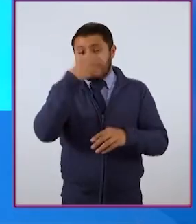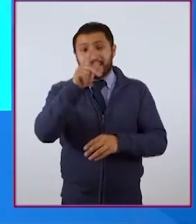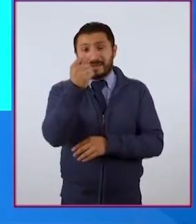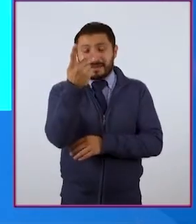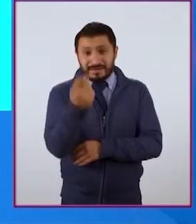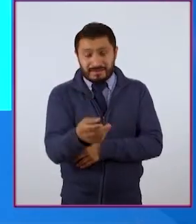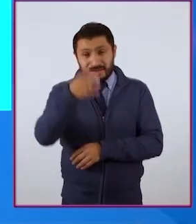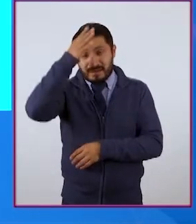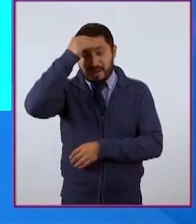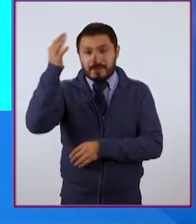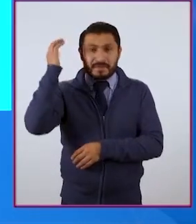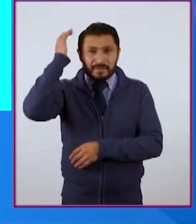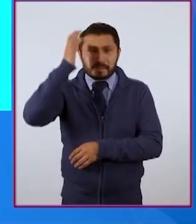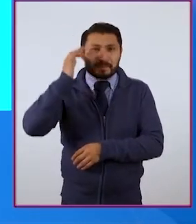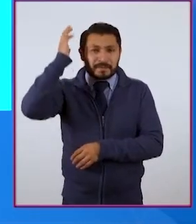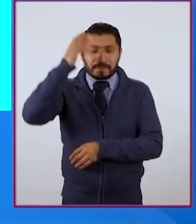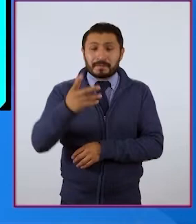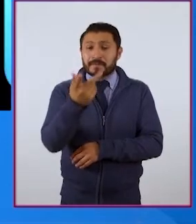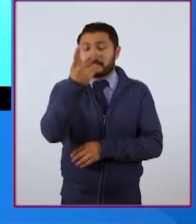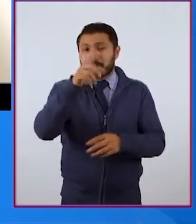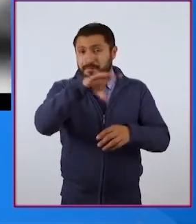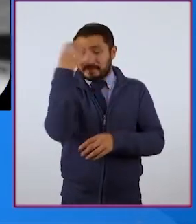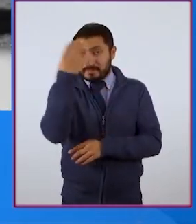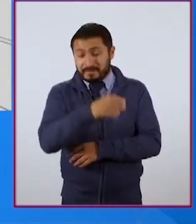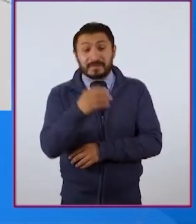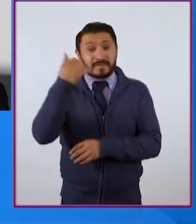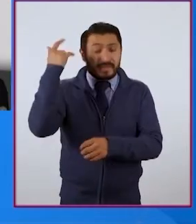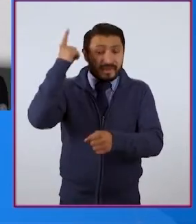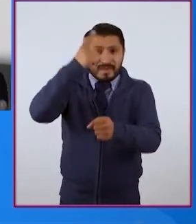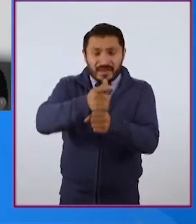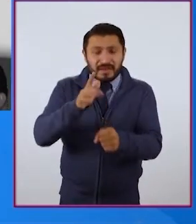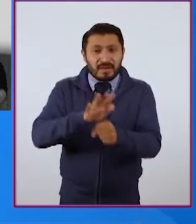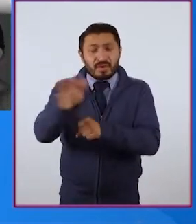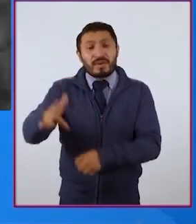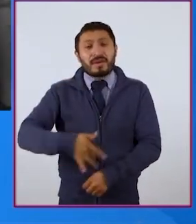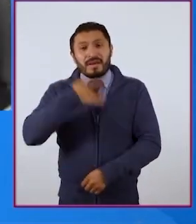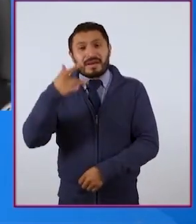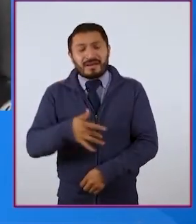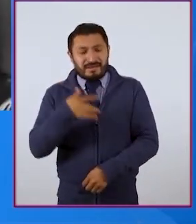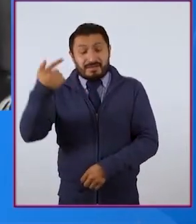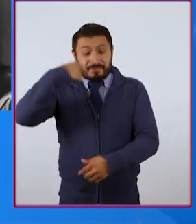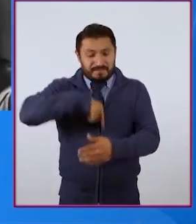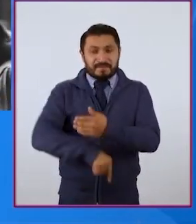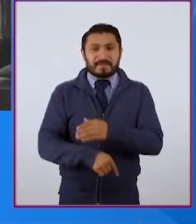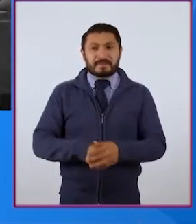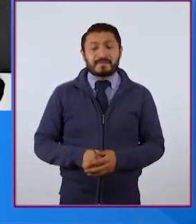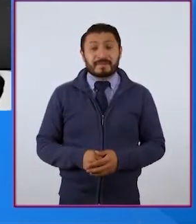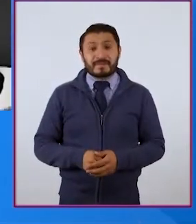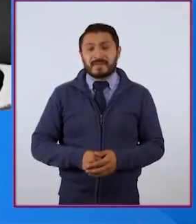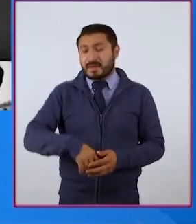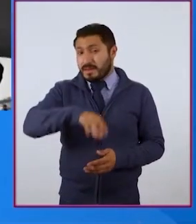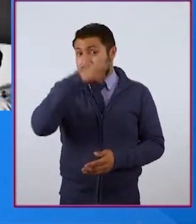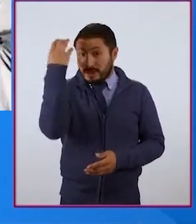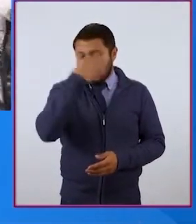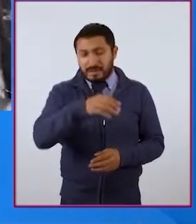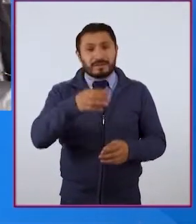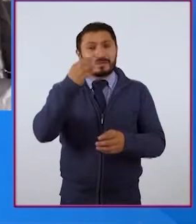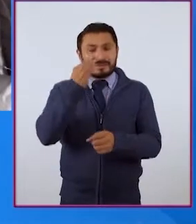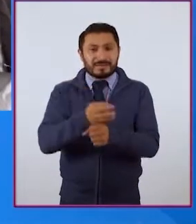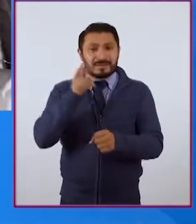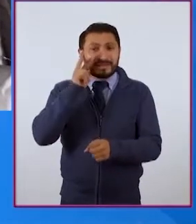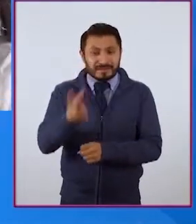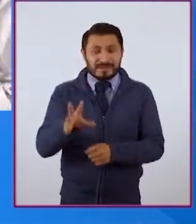Aprendamos a analizar una fotografía y a descubrir los sentimientos que nos despierta. Las fotos que veremos